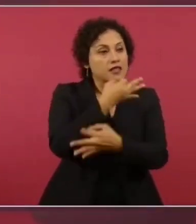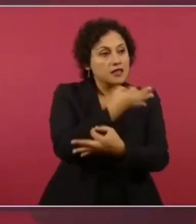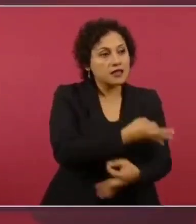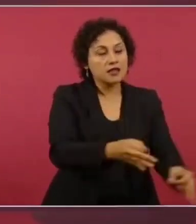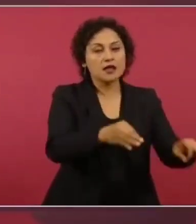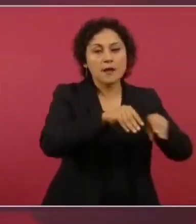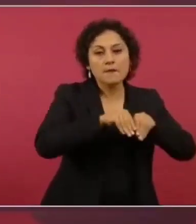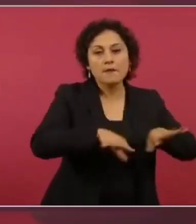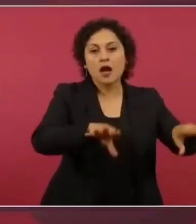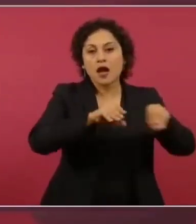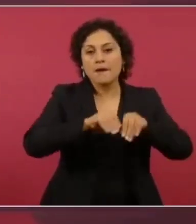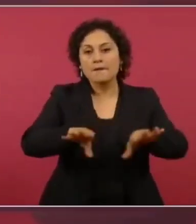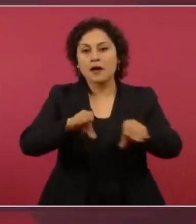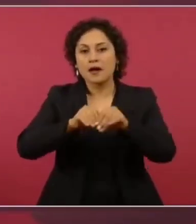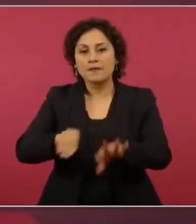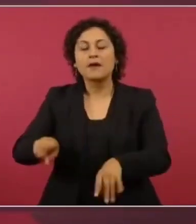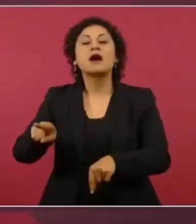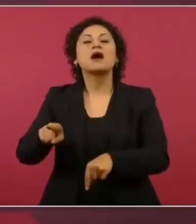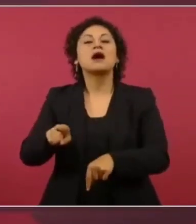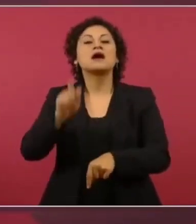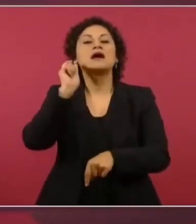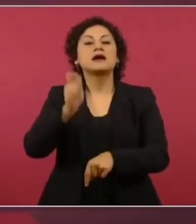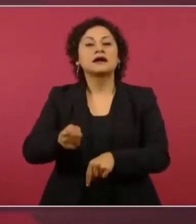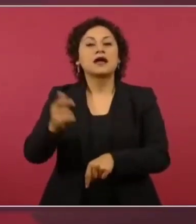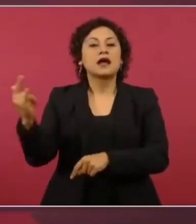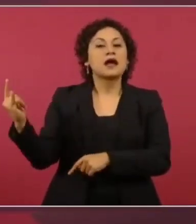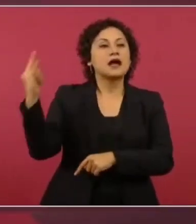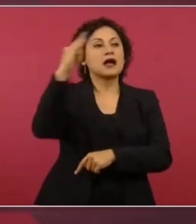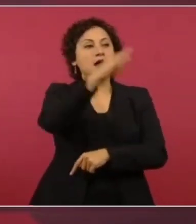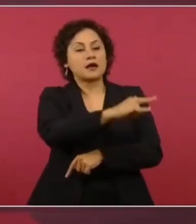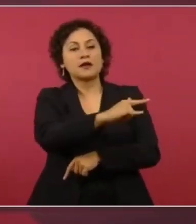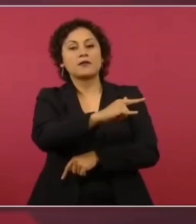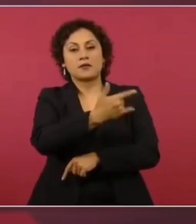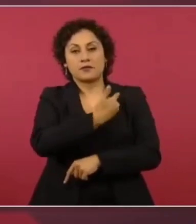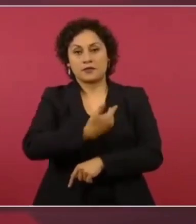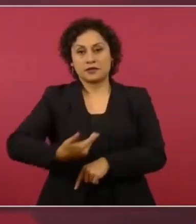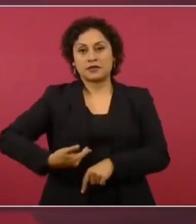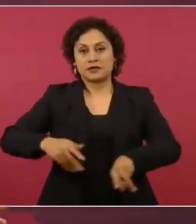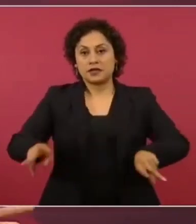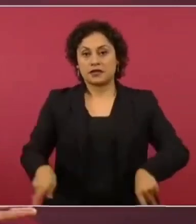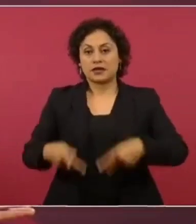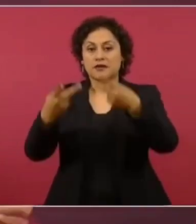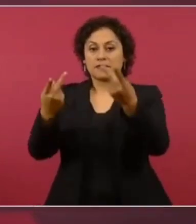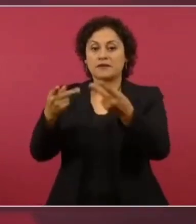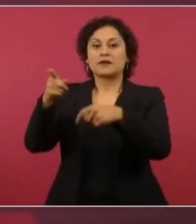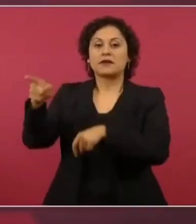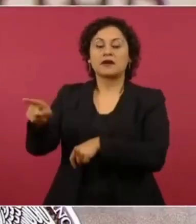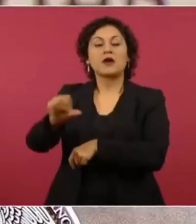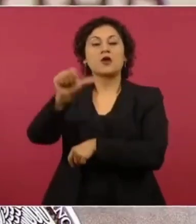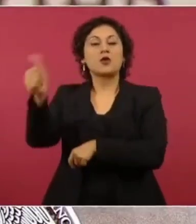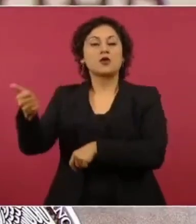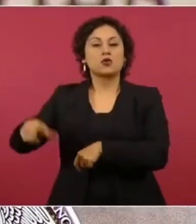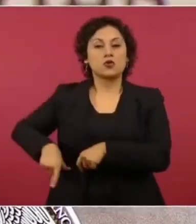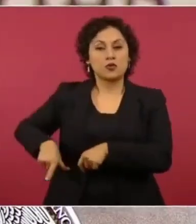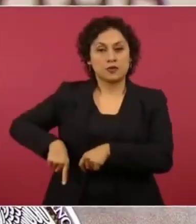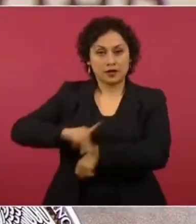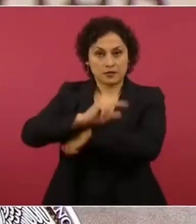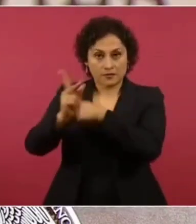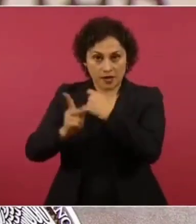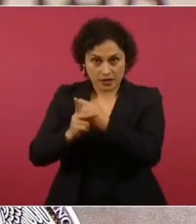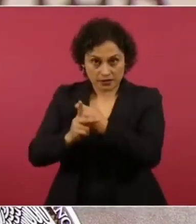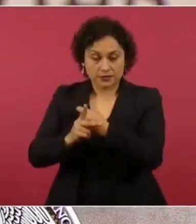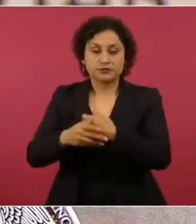uno más, de vender el avión presidencial al gobierno de Tayikistán. La